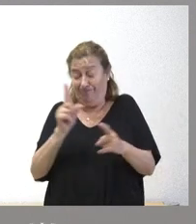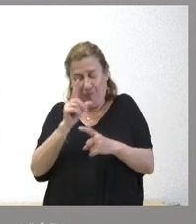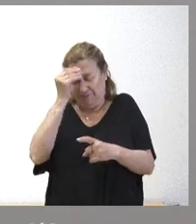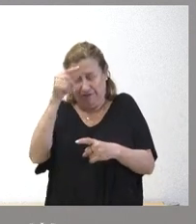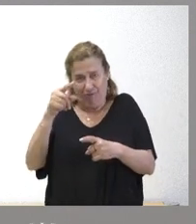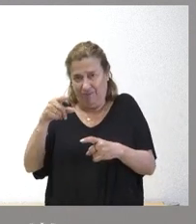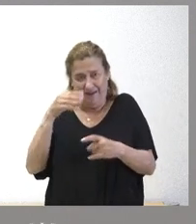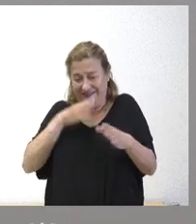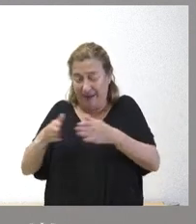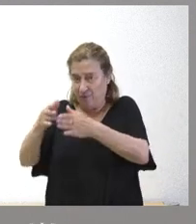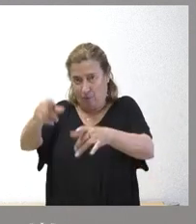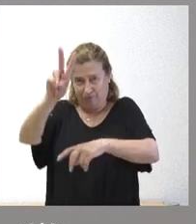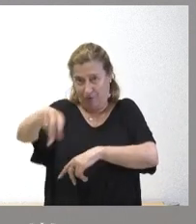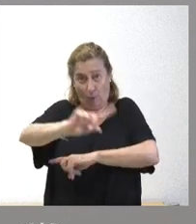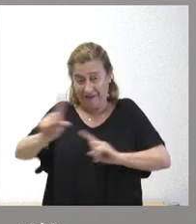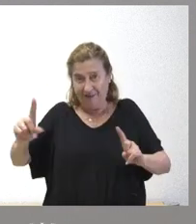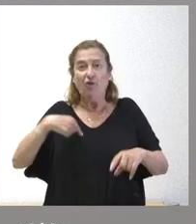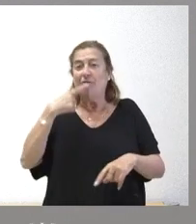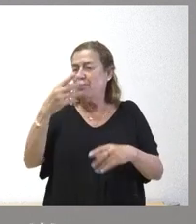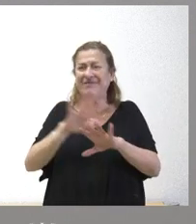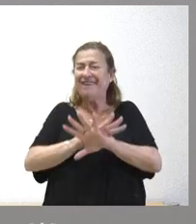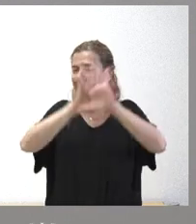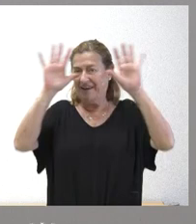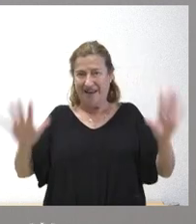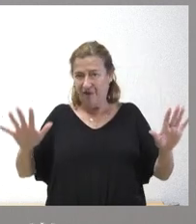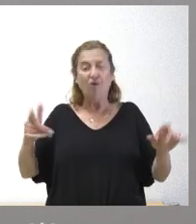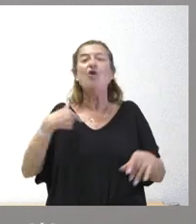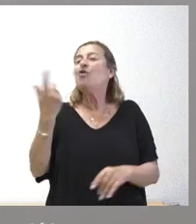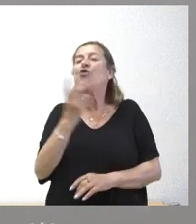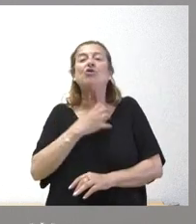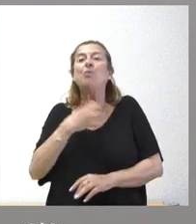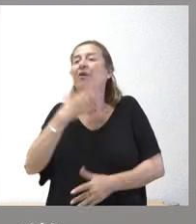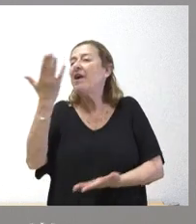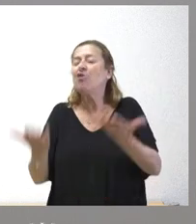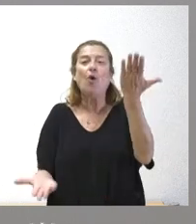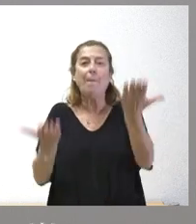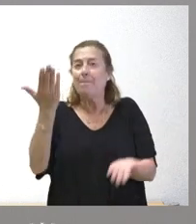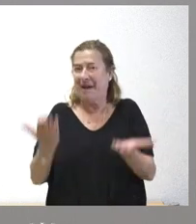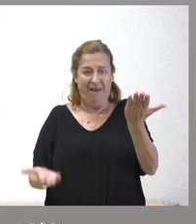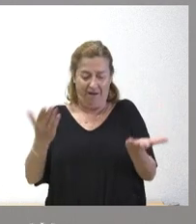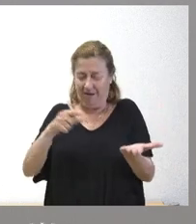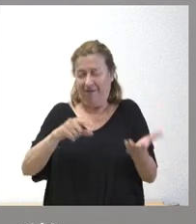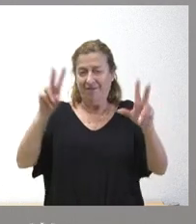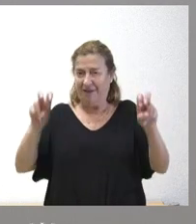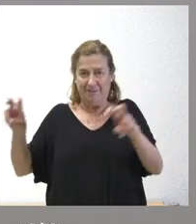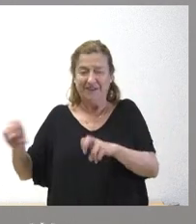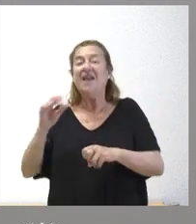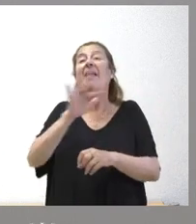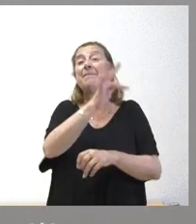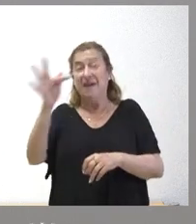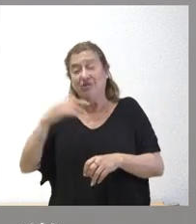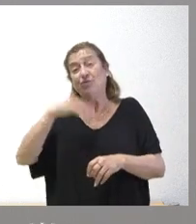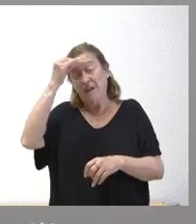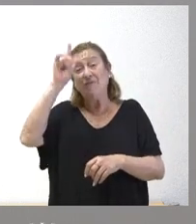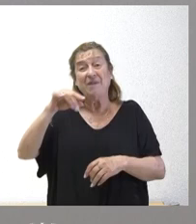lo decimos claramente que no se puede comparar estas cuestiones y además yo creo que también